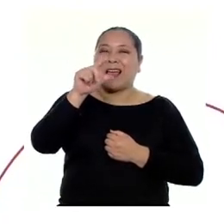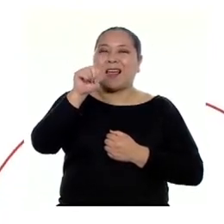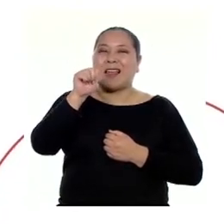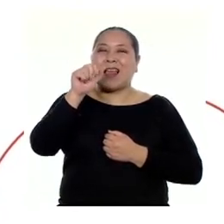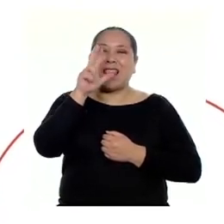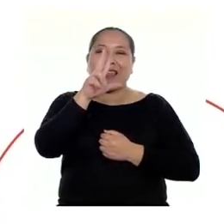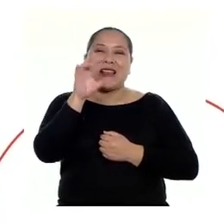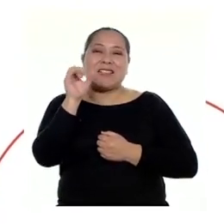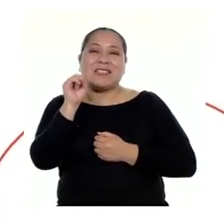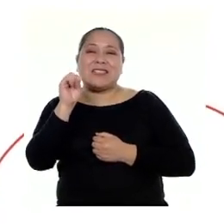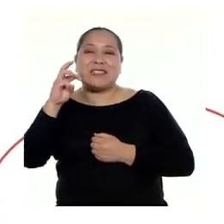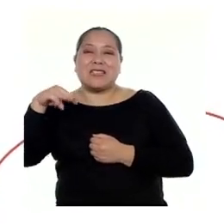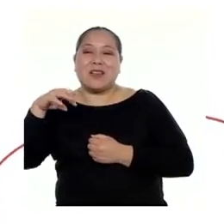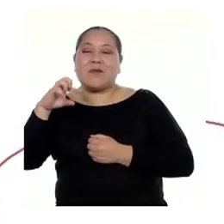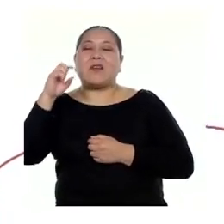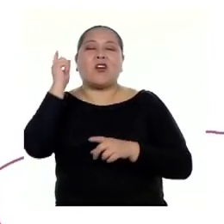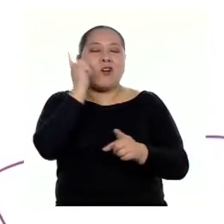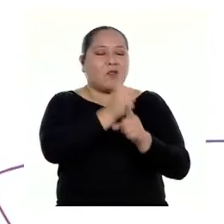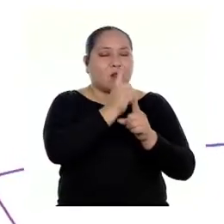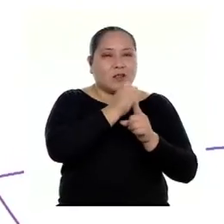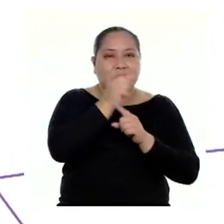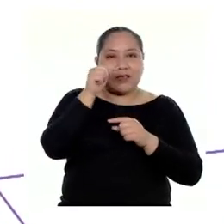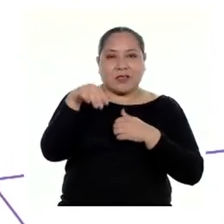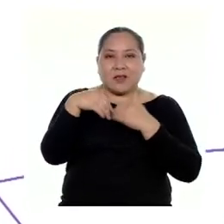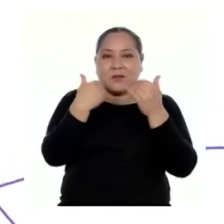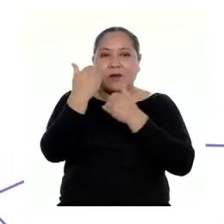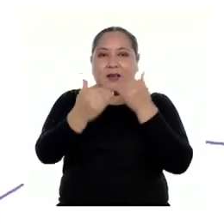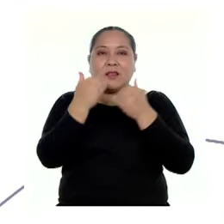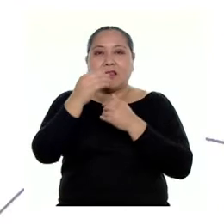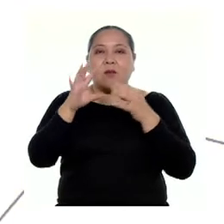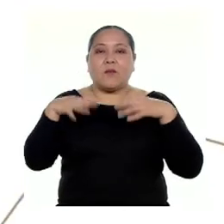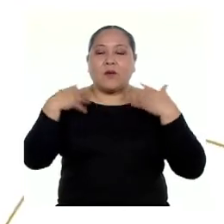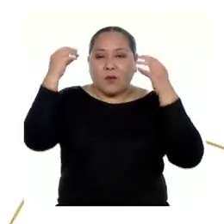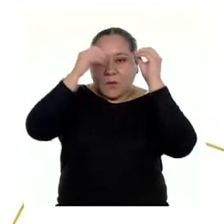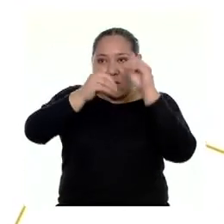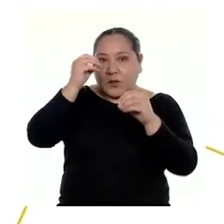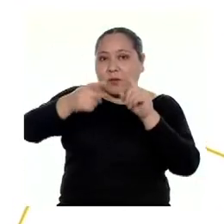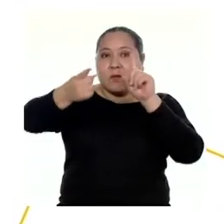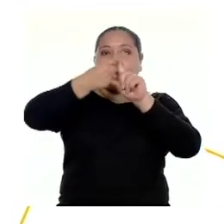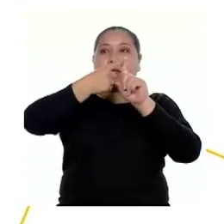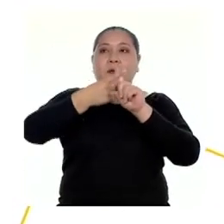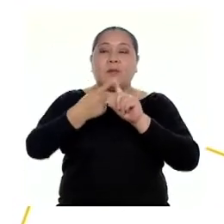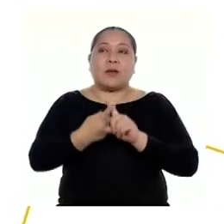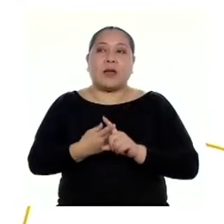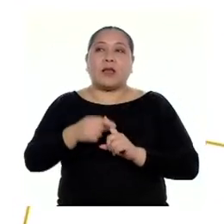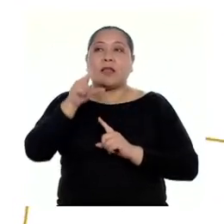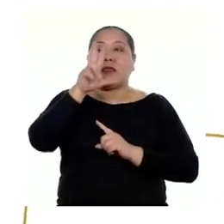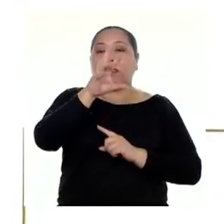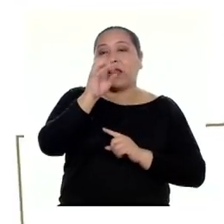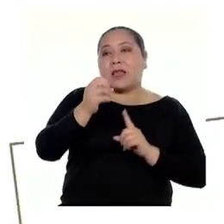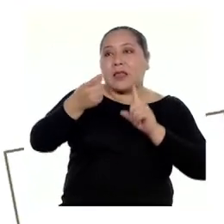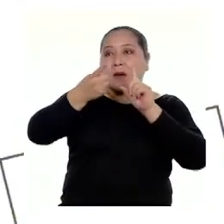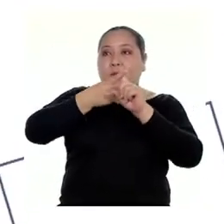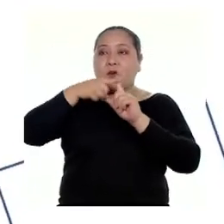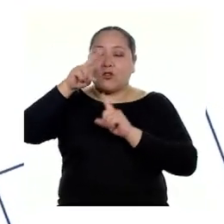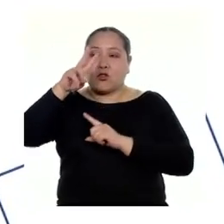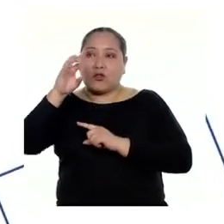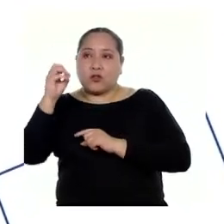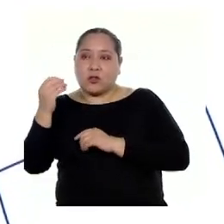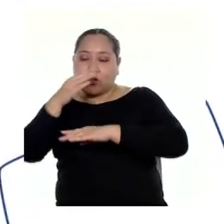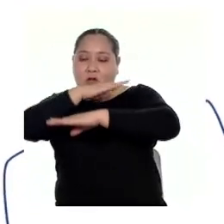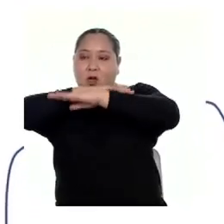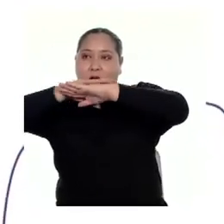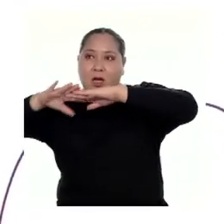Correcto, Yanira. Con este procedimiento podemos simplemente multiplicar 30 por 200 y